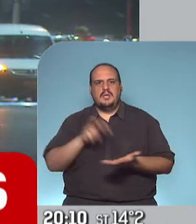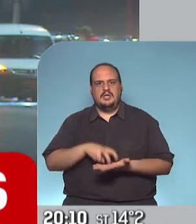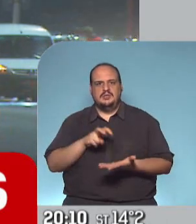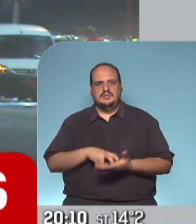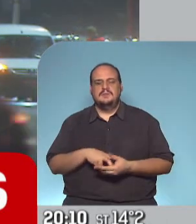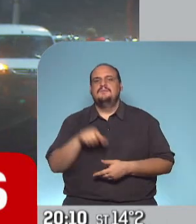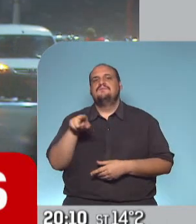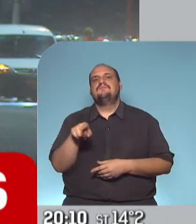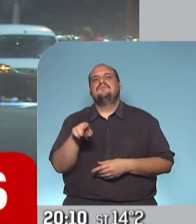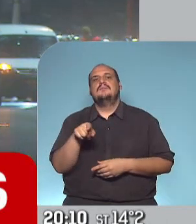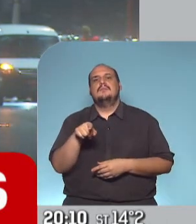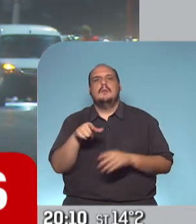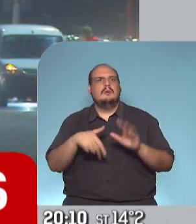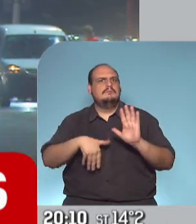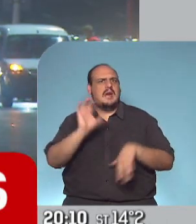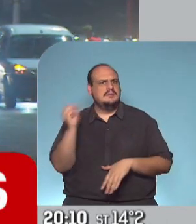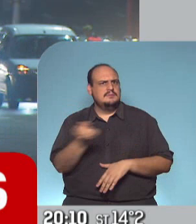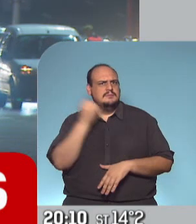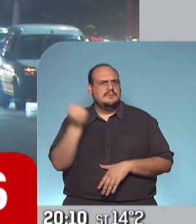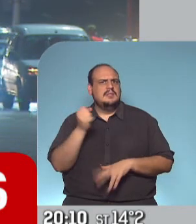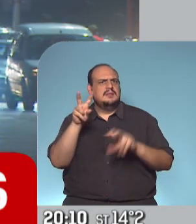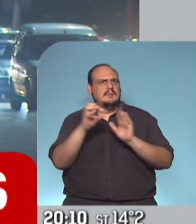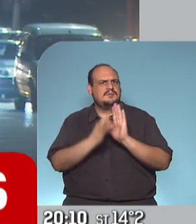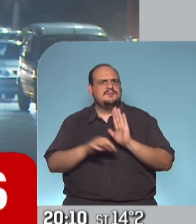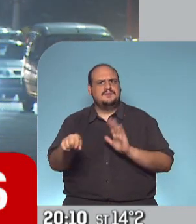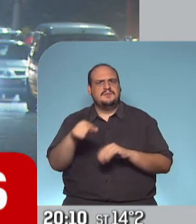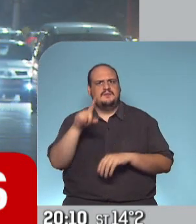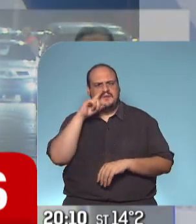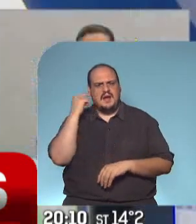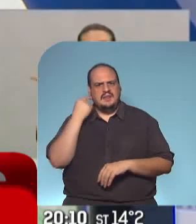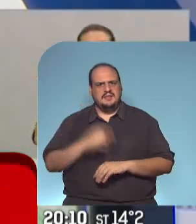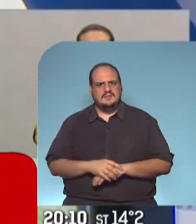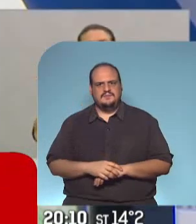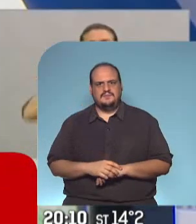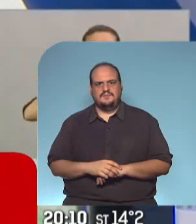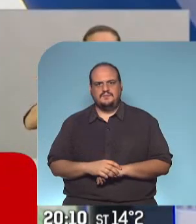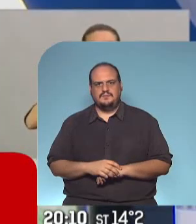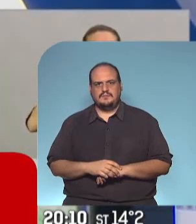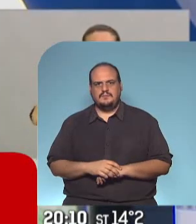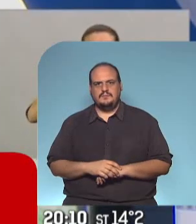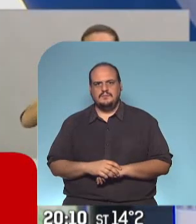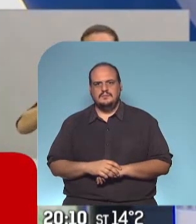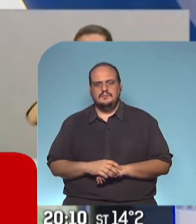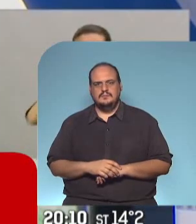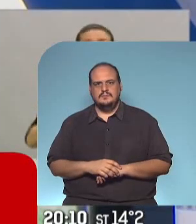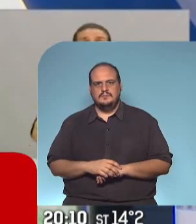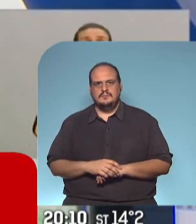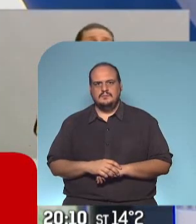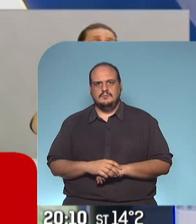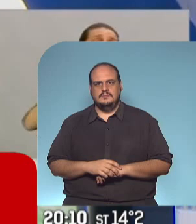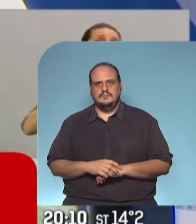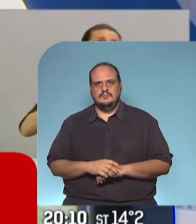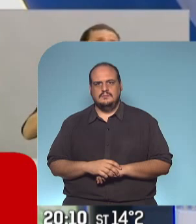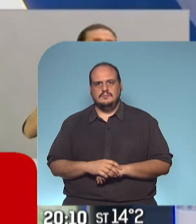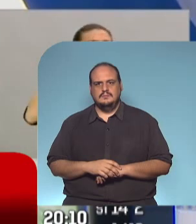Vamos a ir repasando lo más saliente de hoy de Alberto Fernández. Si hay alguien que quiere que la pandemia